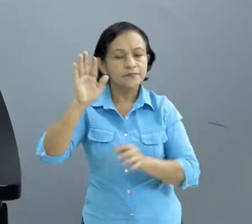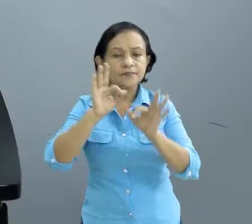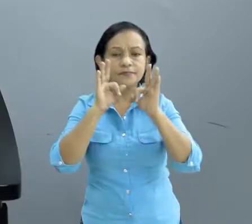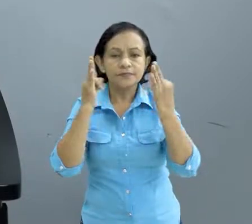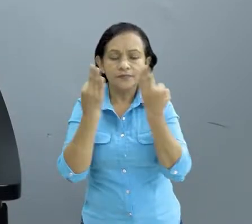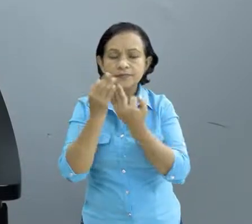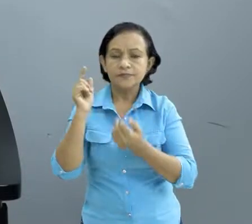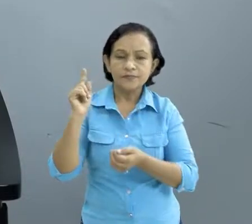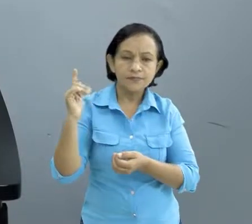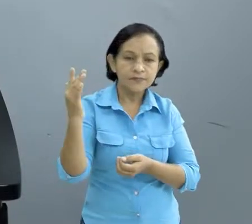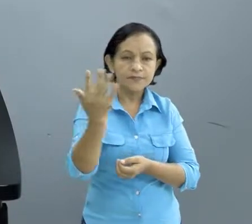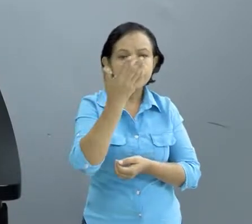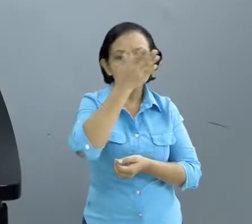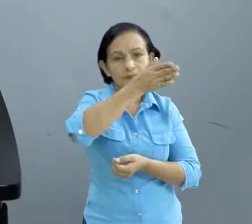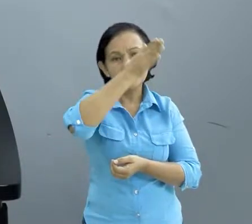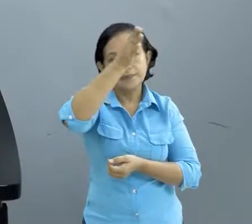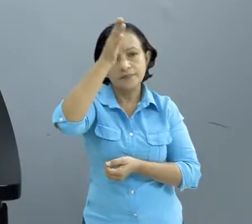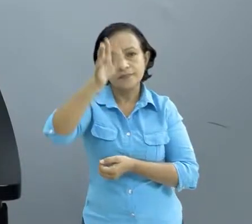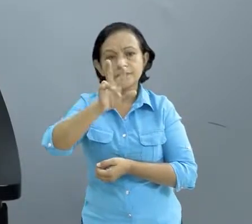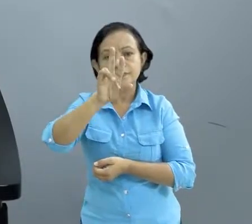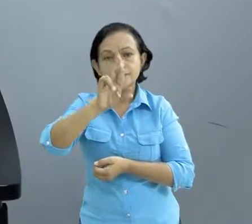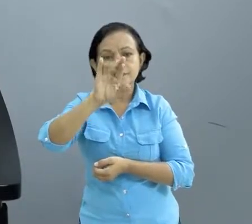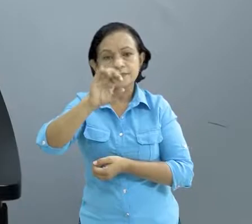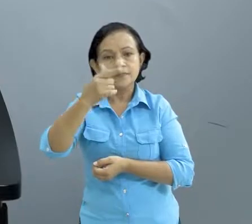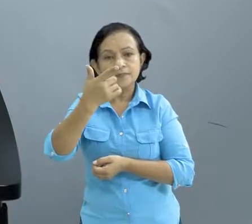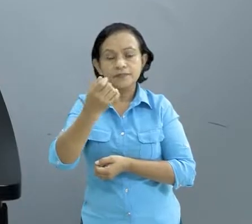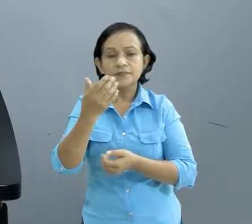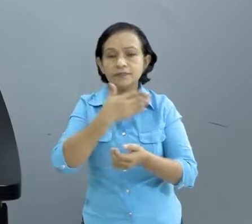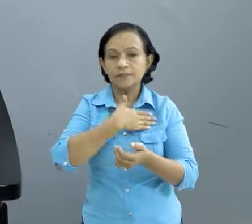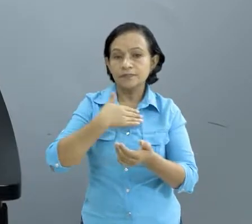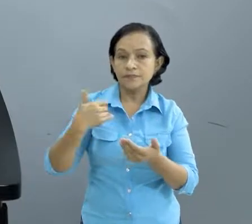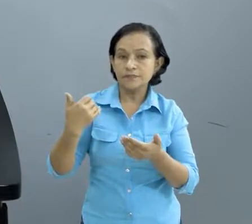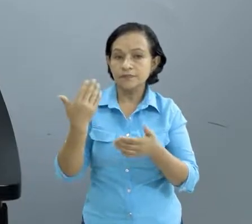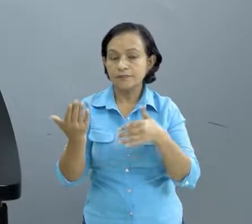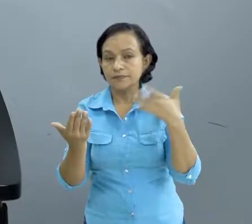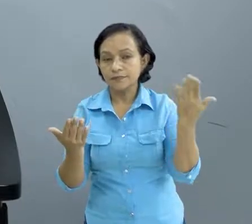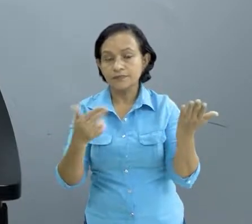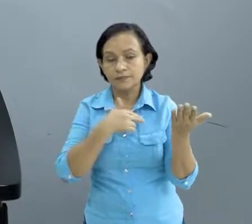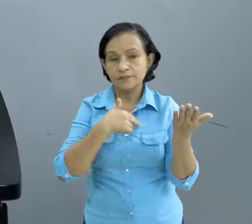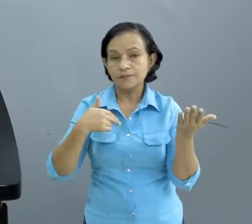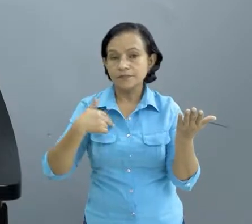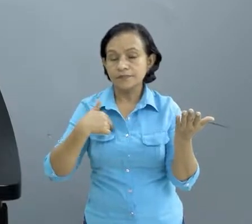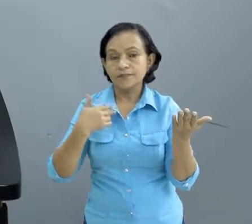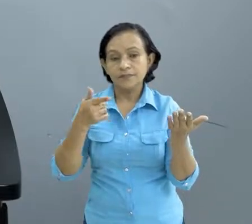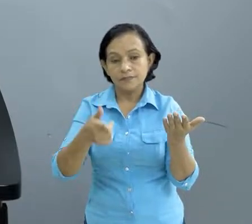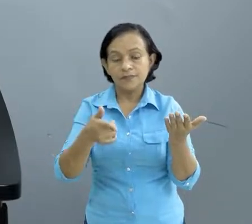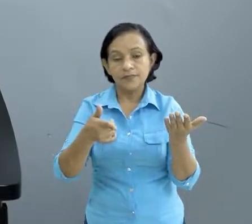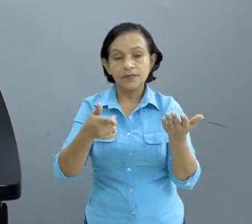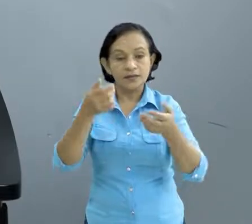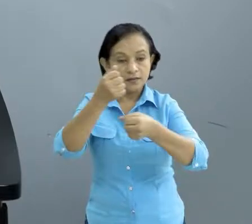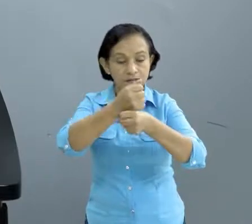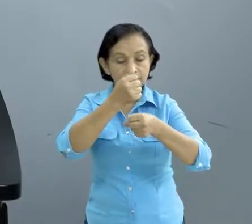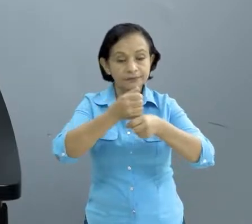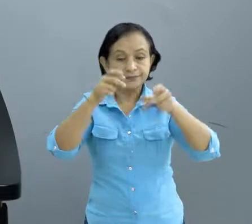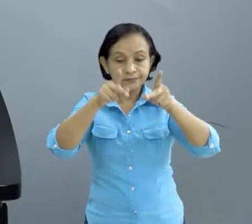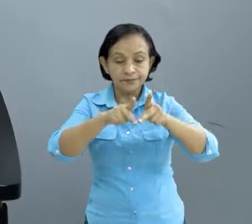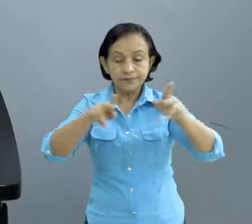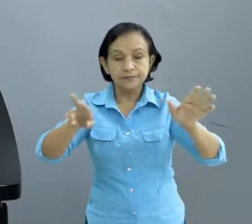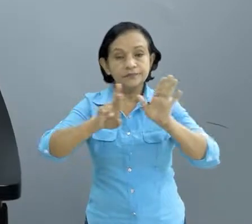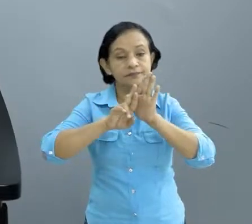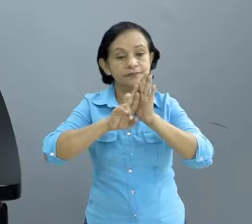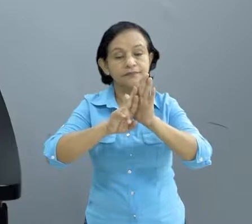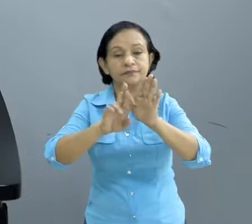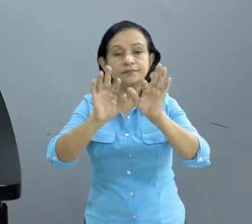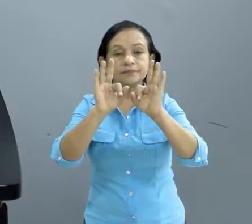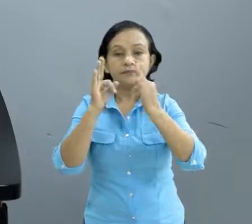en toda la gestión para la reducción de riesgo y qué mejor momento de hacerlo a través de la actualización de los planes de respuestas